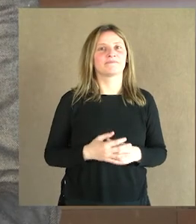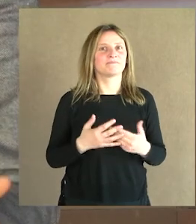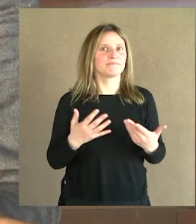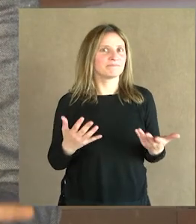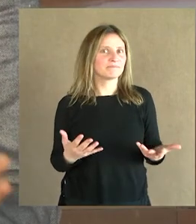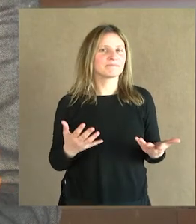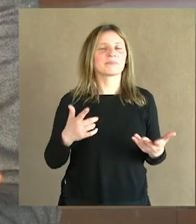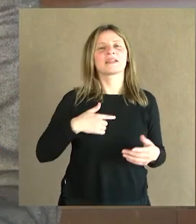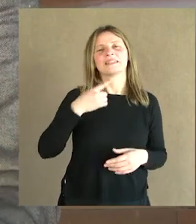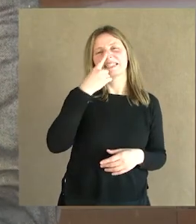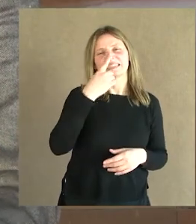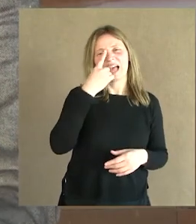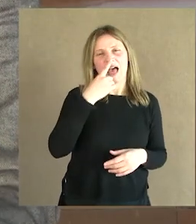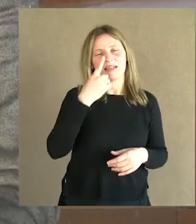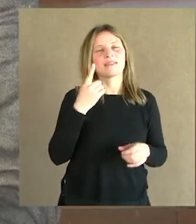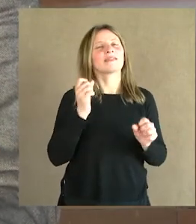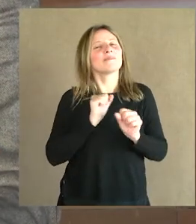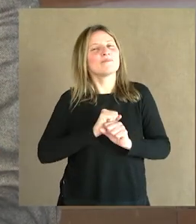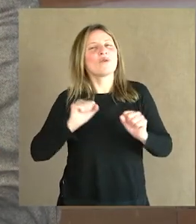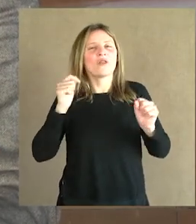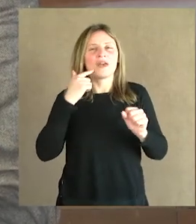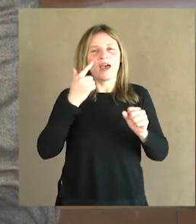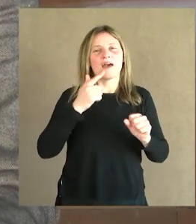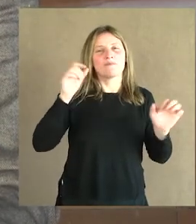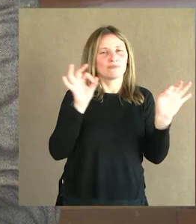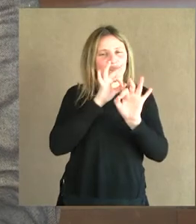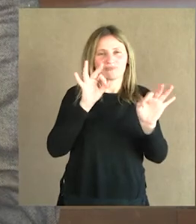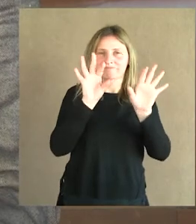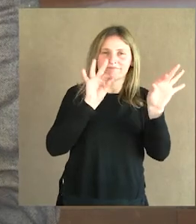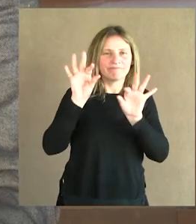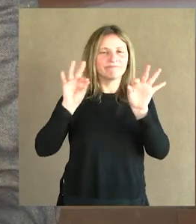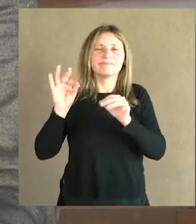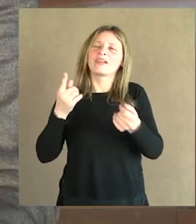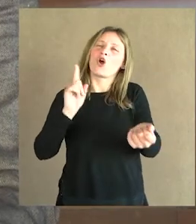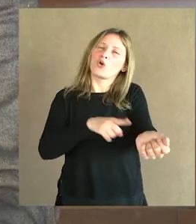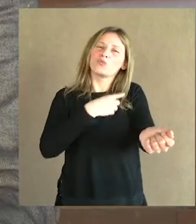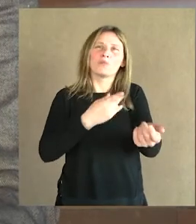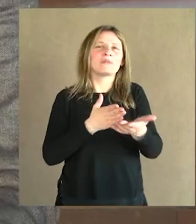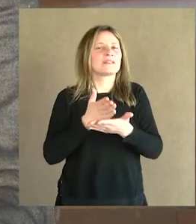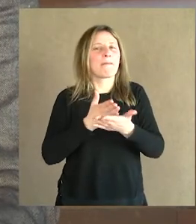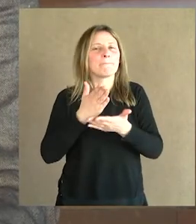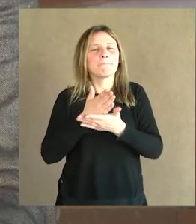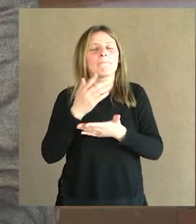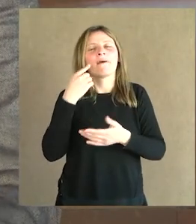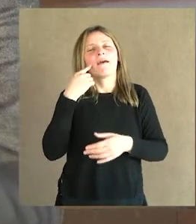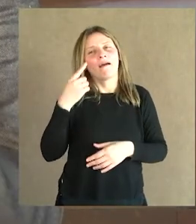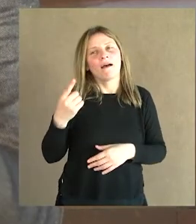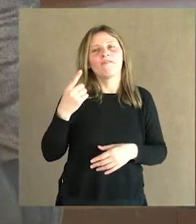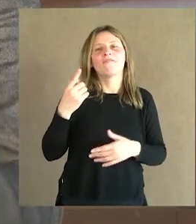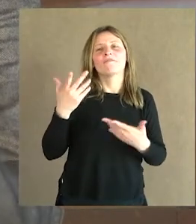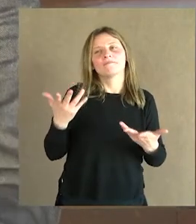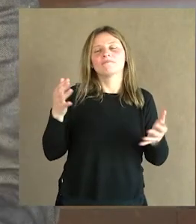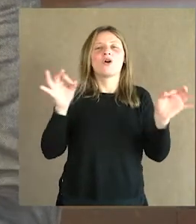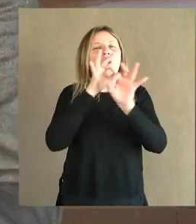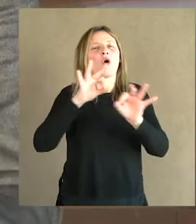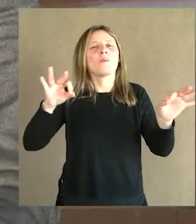Para mí es muy interesante poder abarcar este repertorio. Estamos muy acostumbrados de repente a escuchar, no sé, la